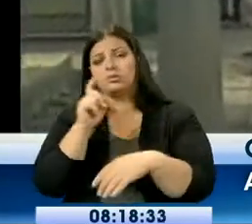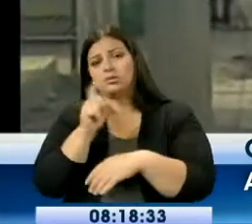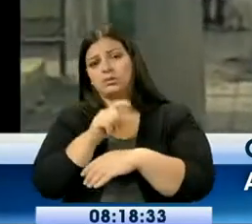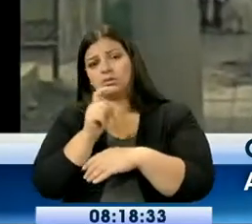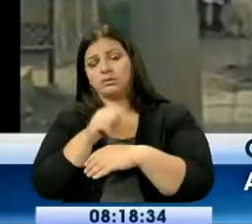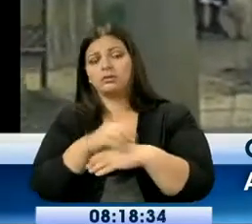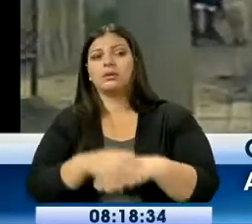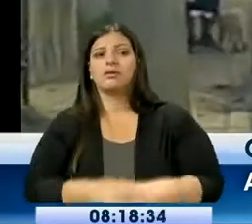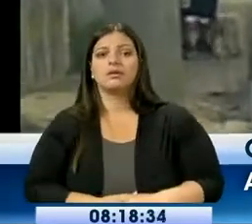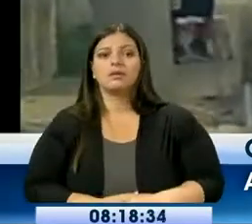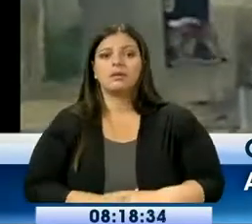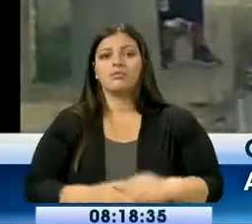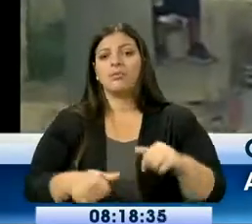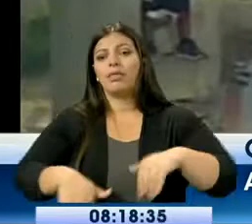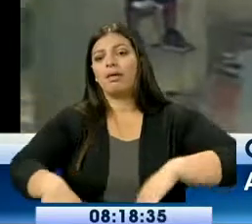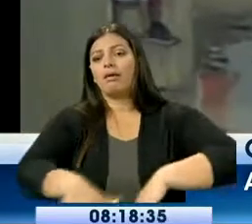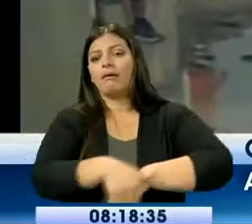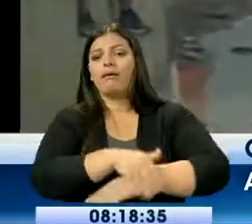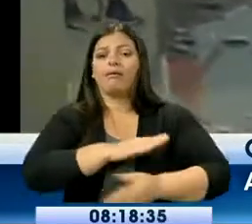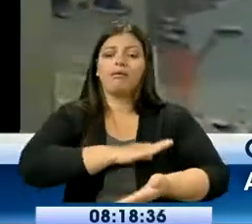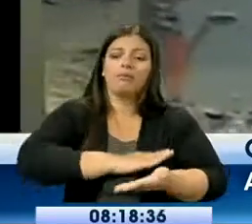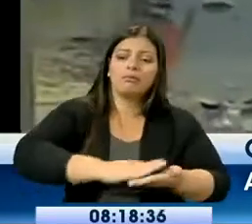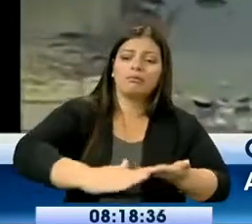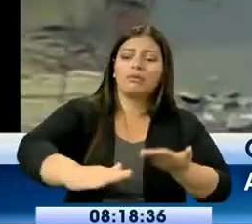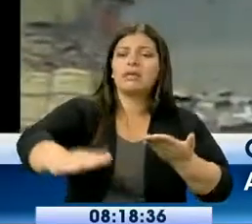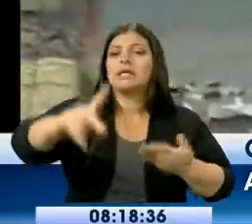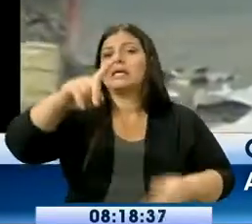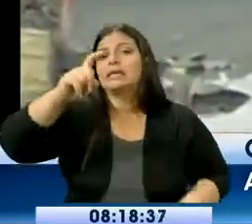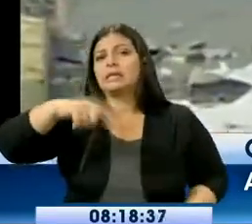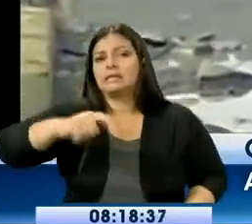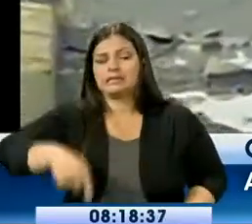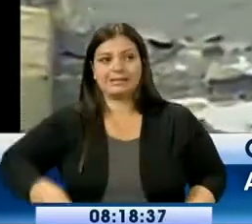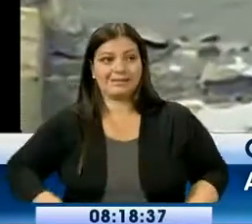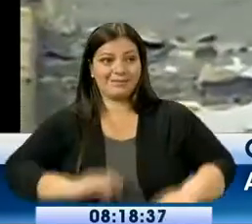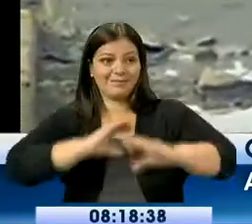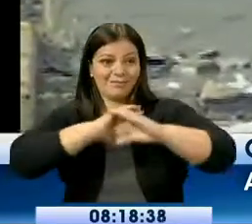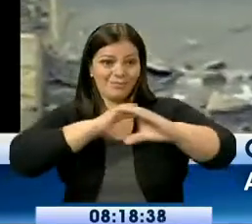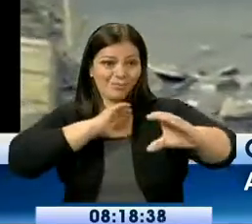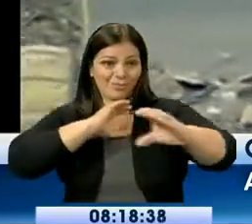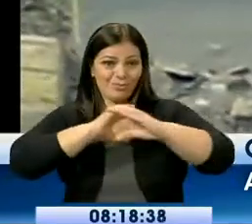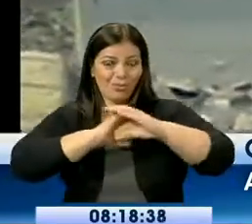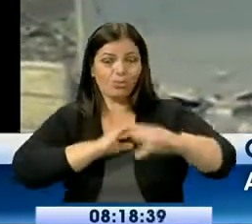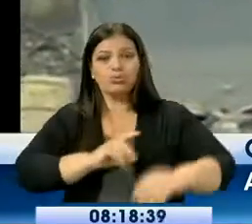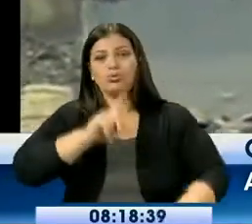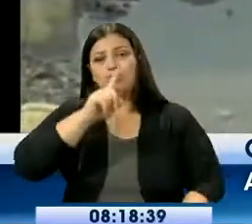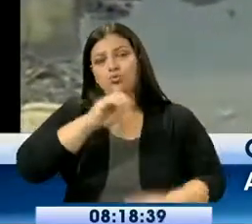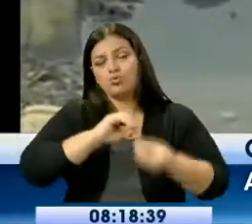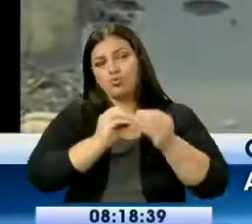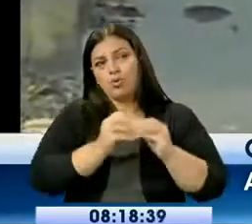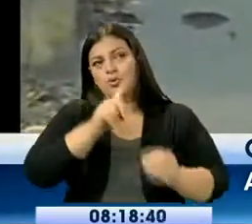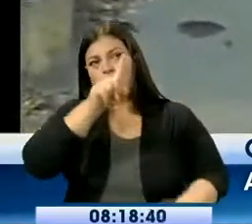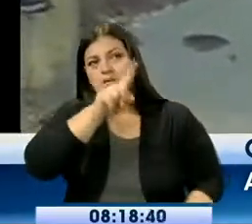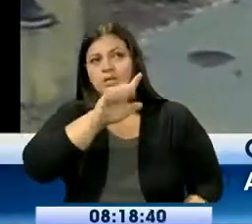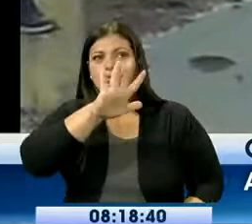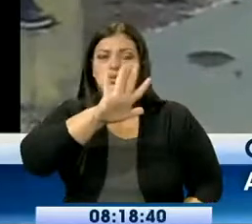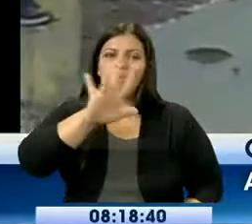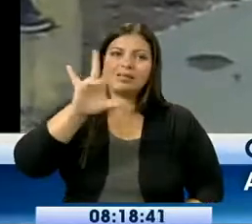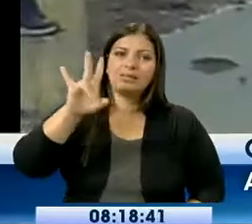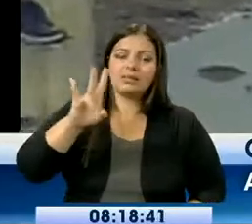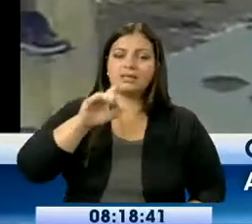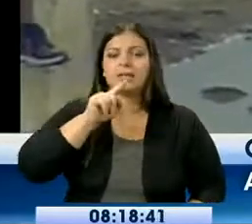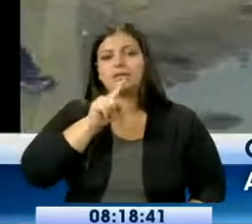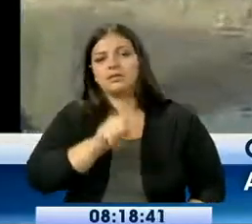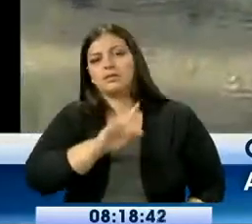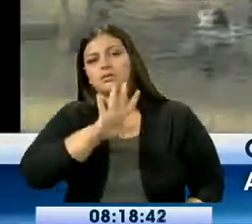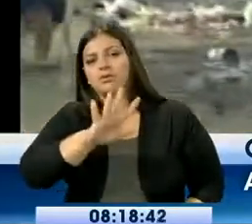Aquí pueden arreglar entre cooperativas, pues, líneas 157, 154, la 33, la realidad de Dios.